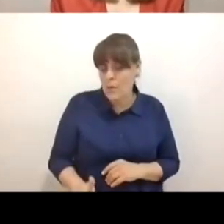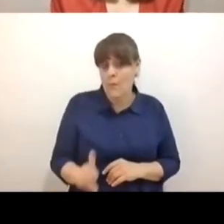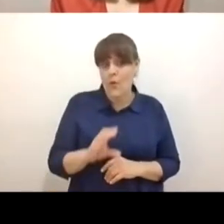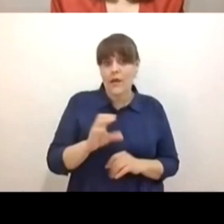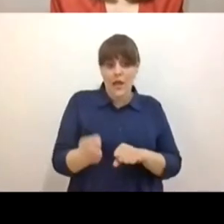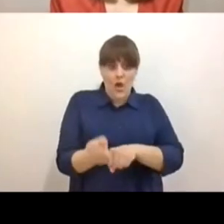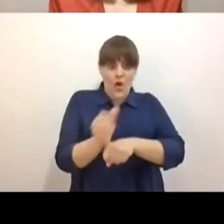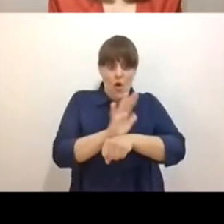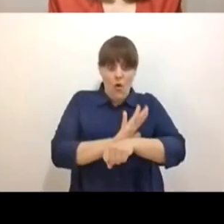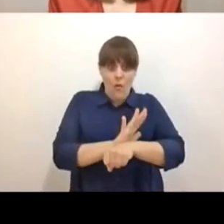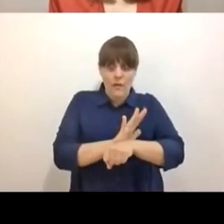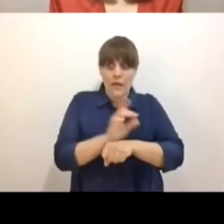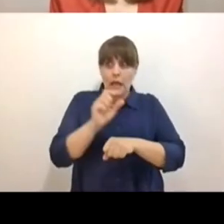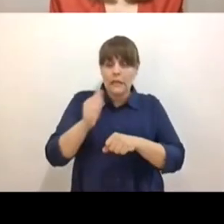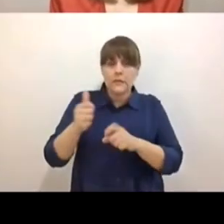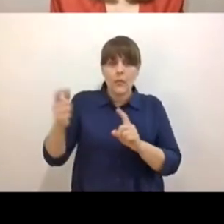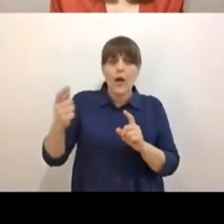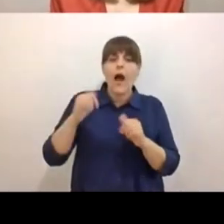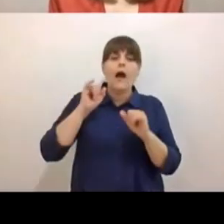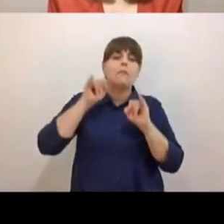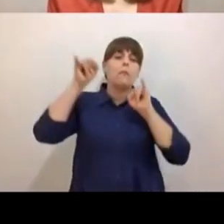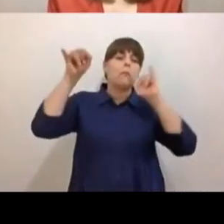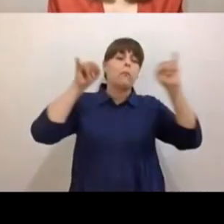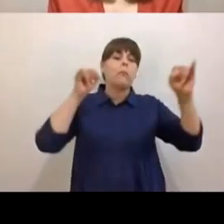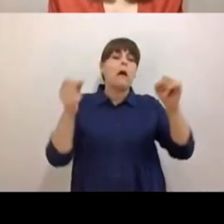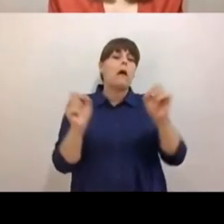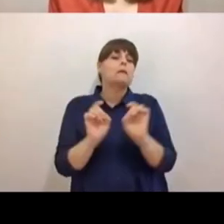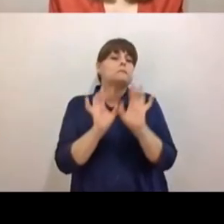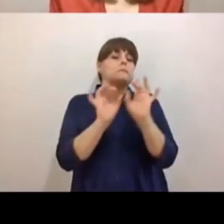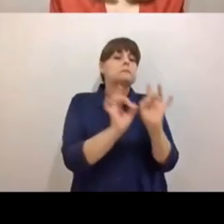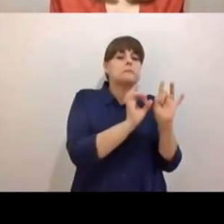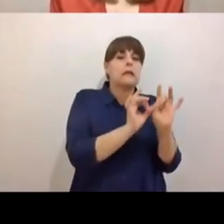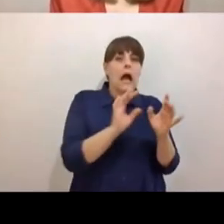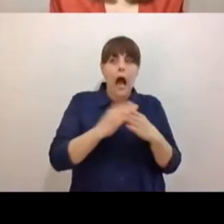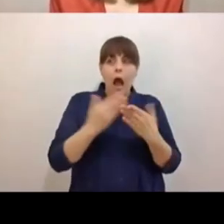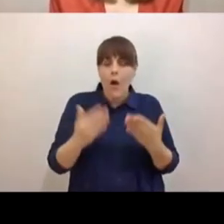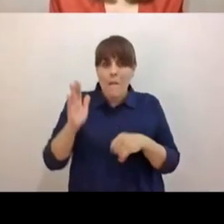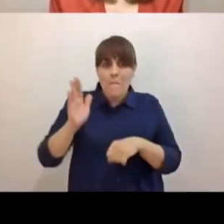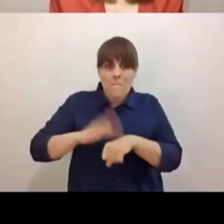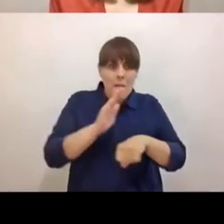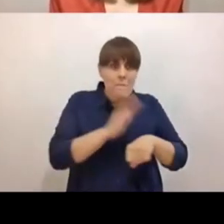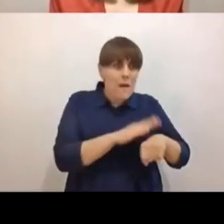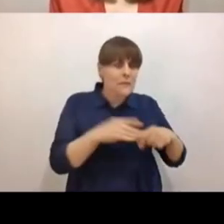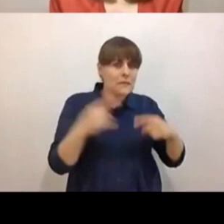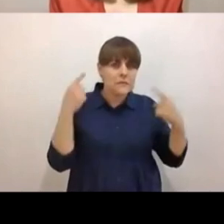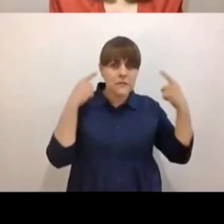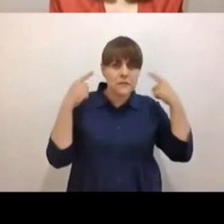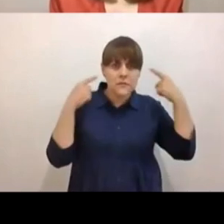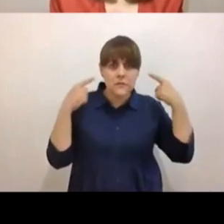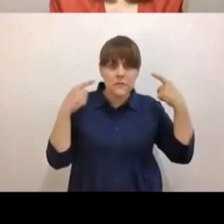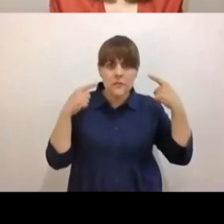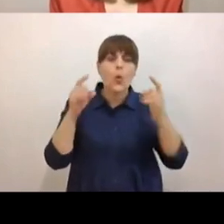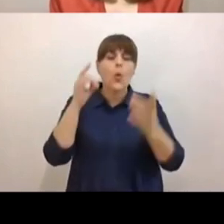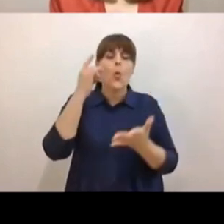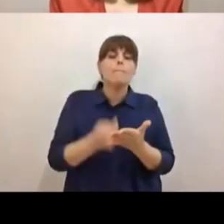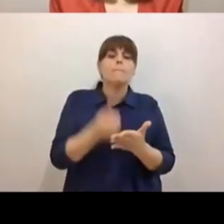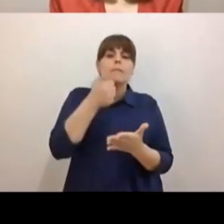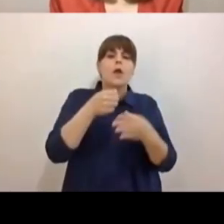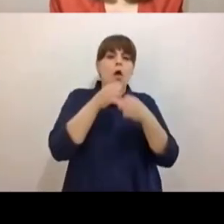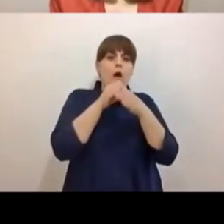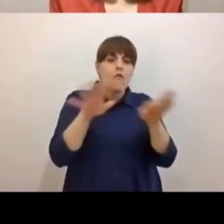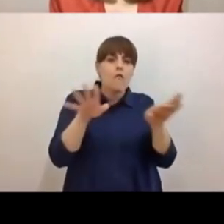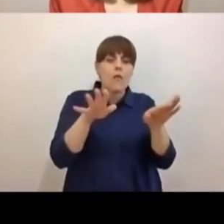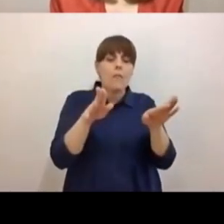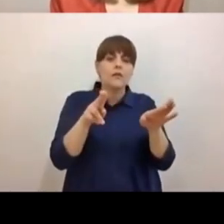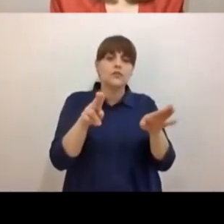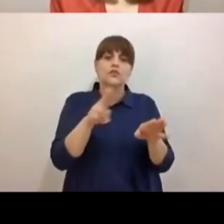vez es más cercano a cada uno de nosotros, ¿no? Ya no son solo cifras en las noticias, sino empezamos a tener gente cercana